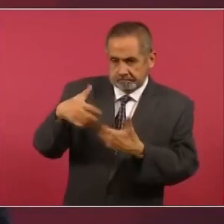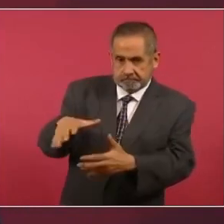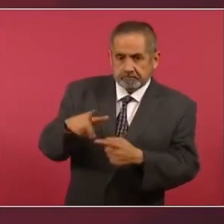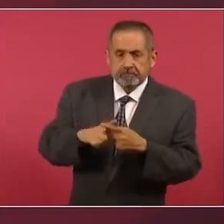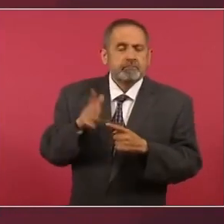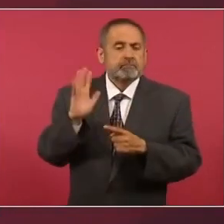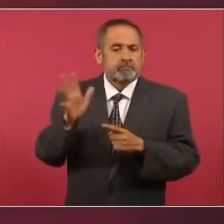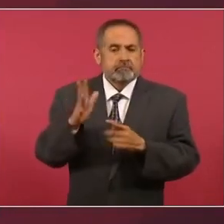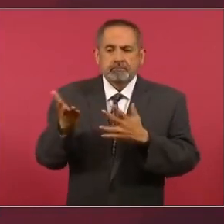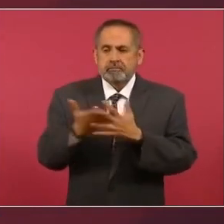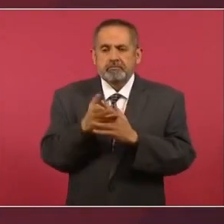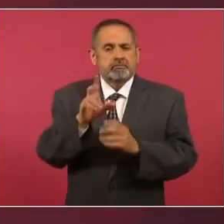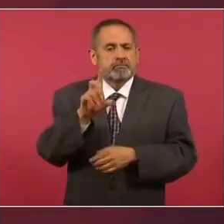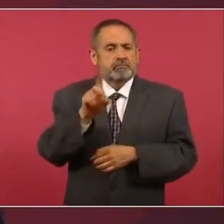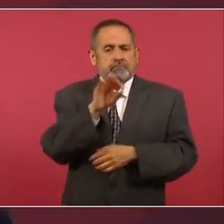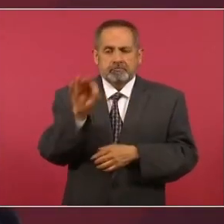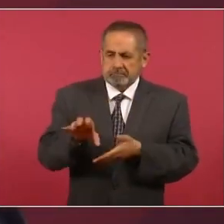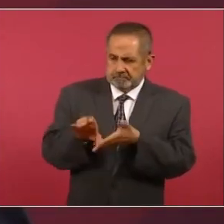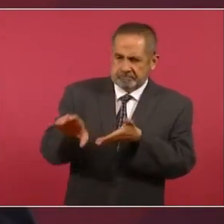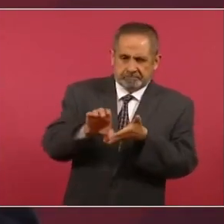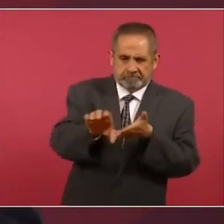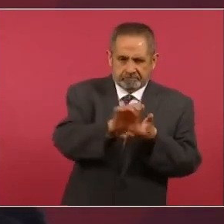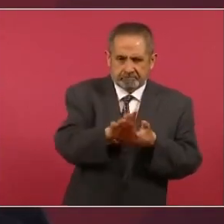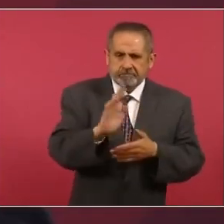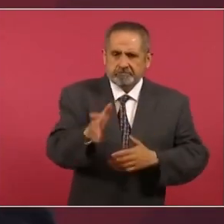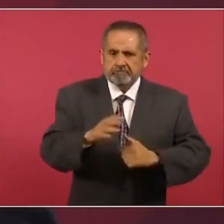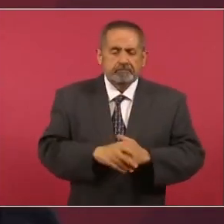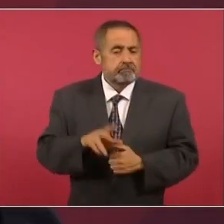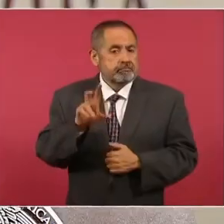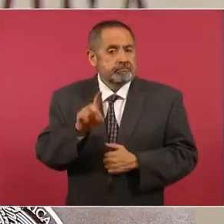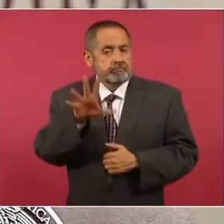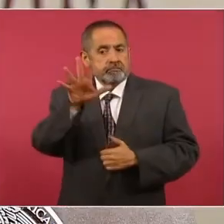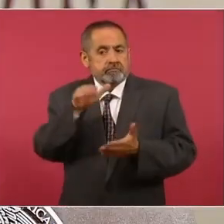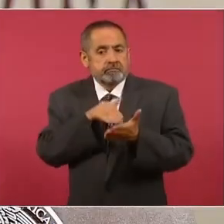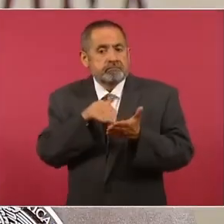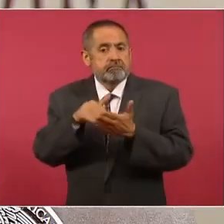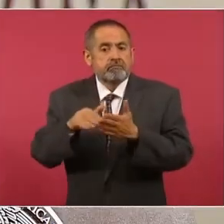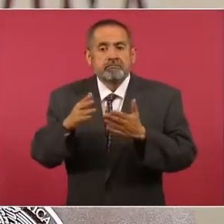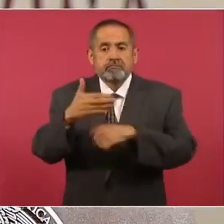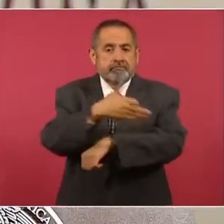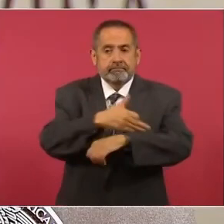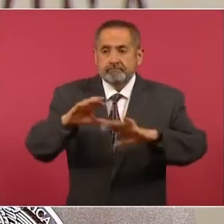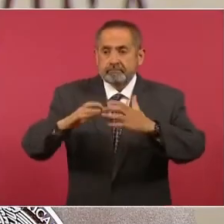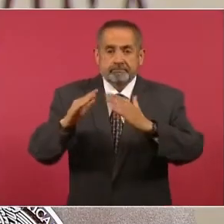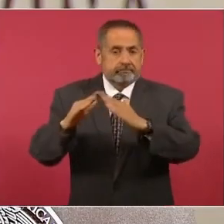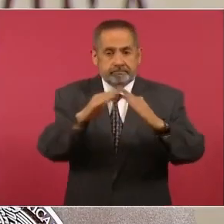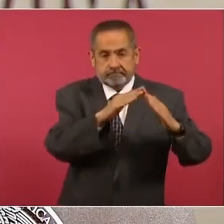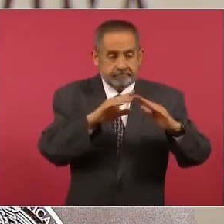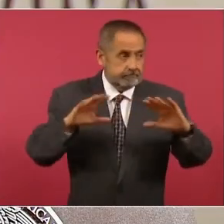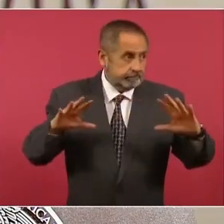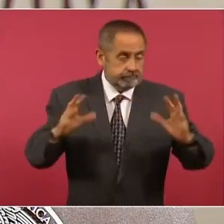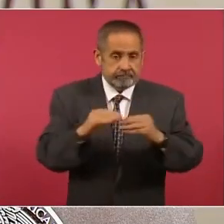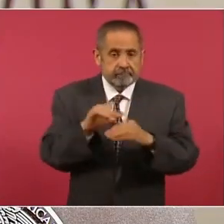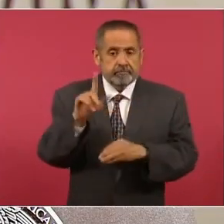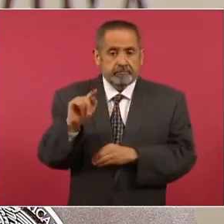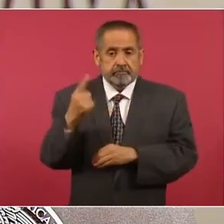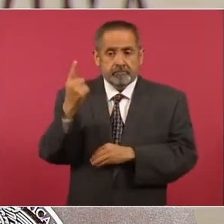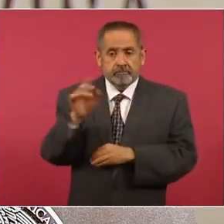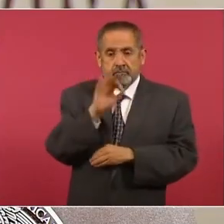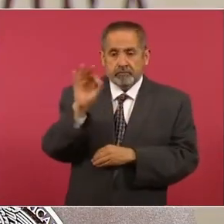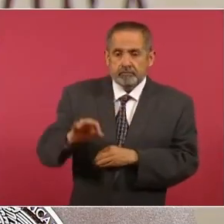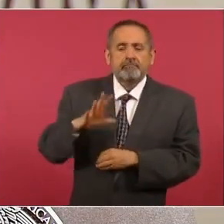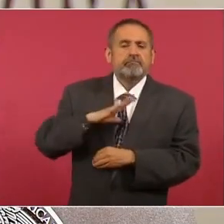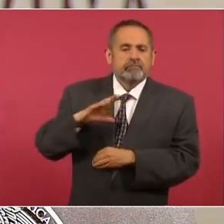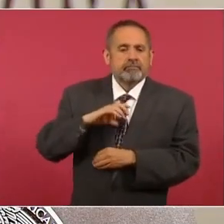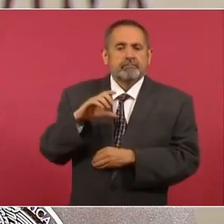hemos ejercido más del 30%. De los 35 millones de hogares que hay en México, el 71% ya recibe por lo